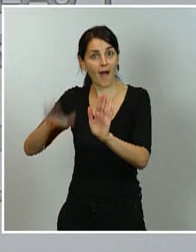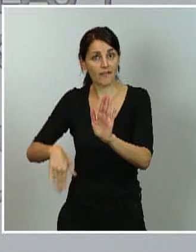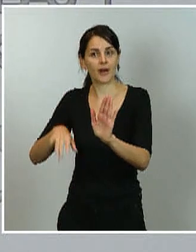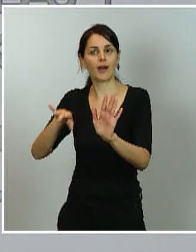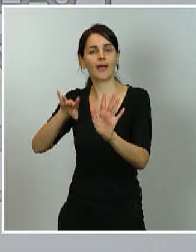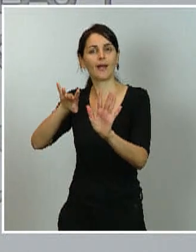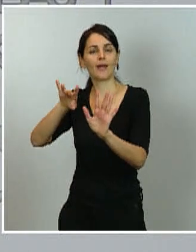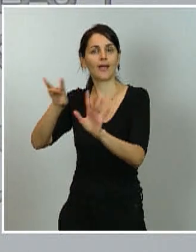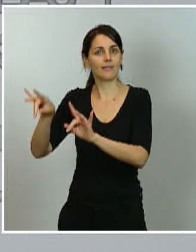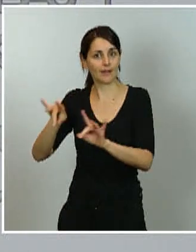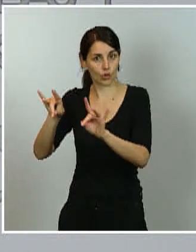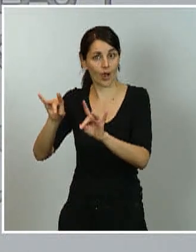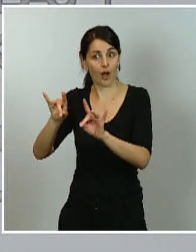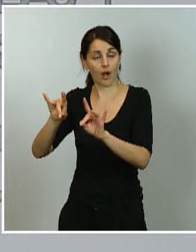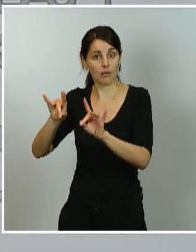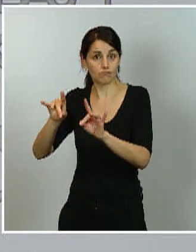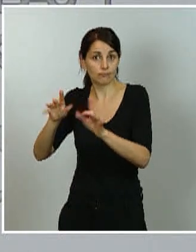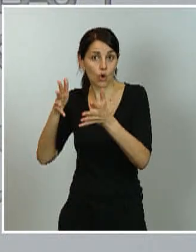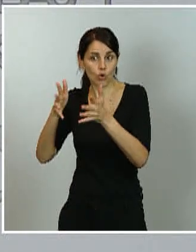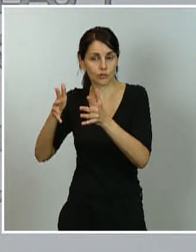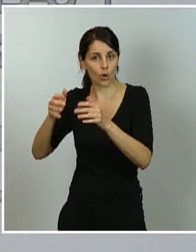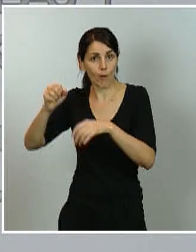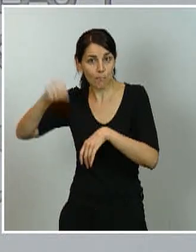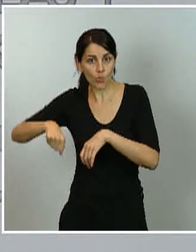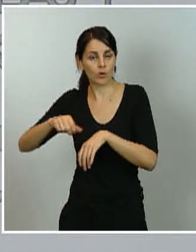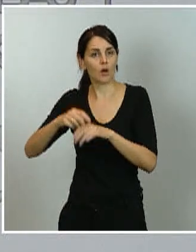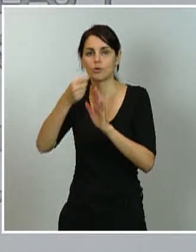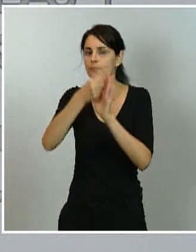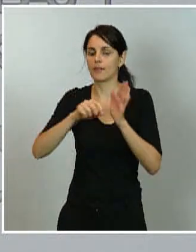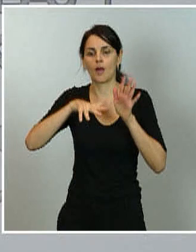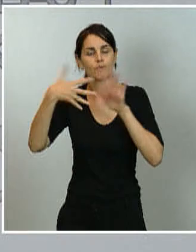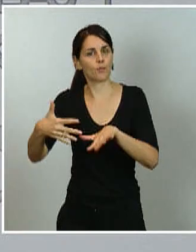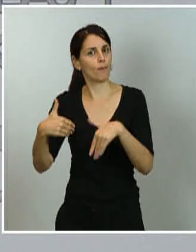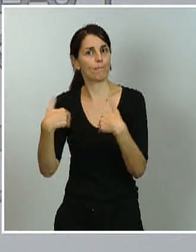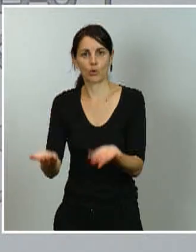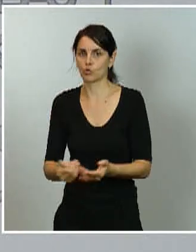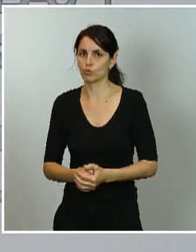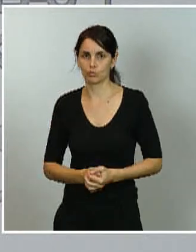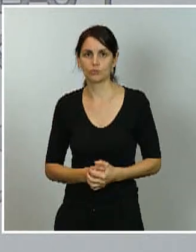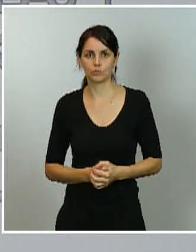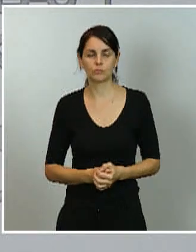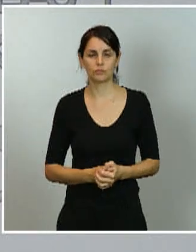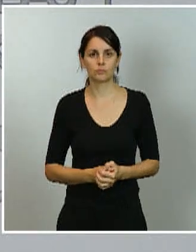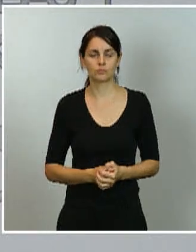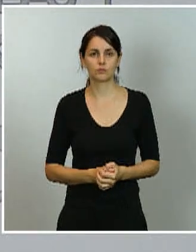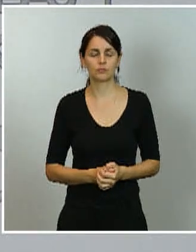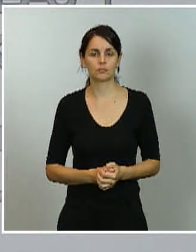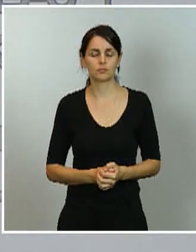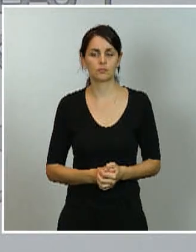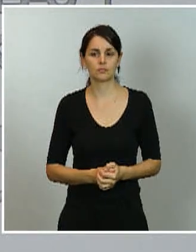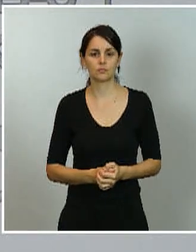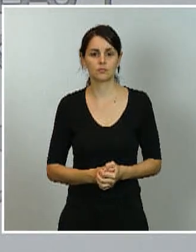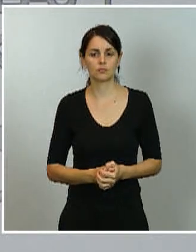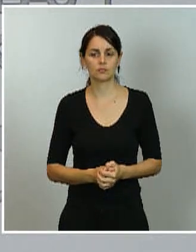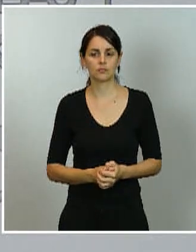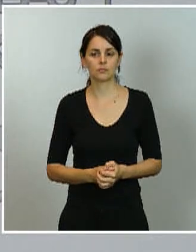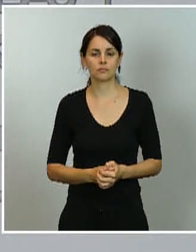la efectividad de las medidas sea lo antes posible, lo más rápidamente posible. Y respecto a las dos últimas cuestiones que